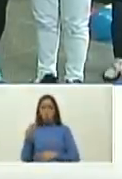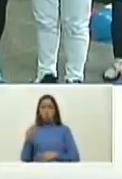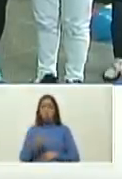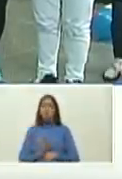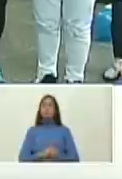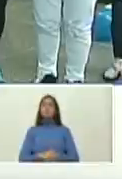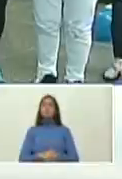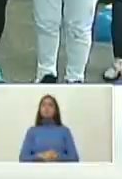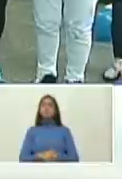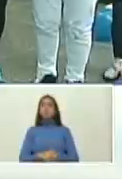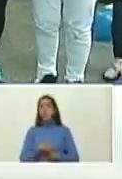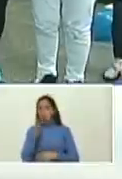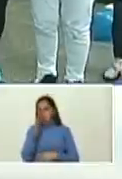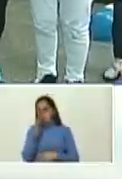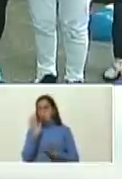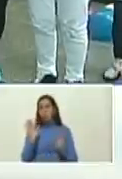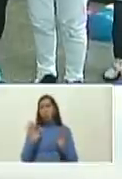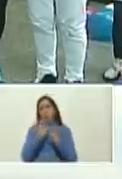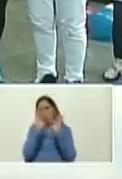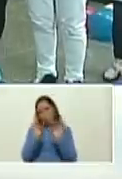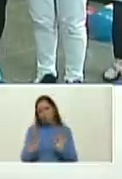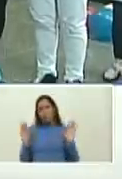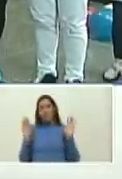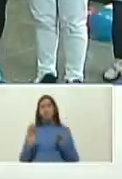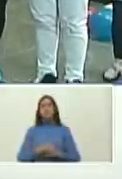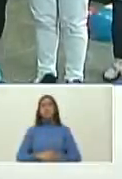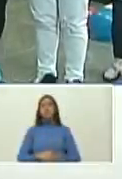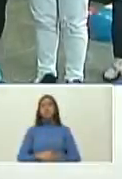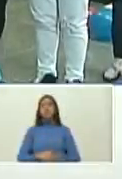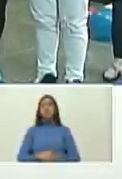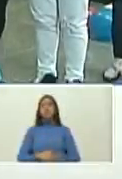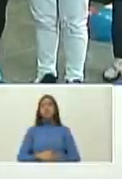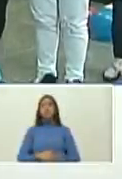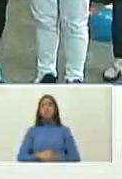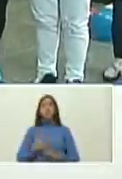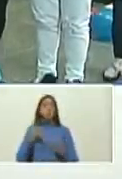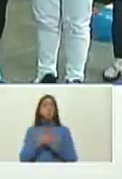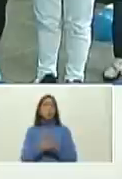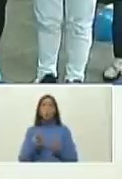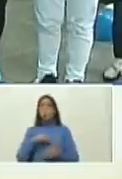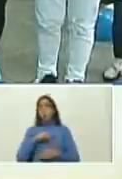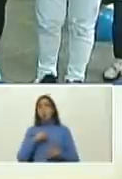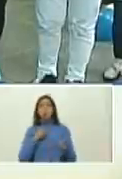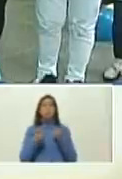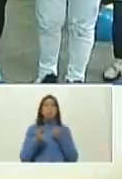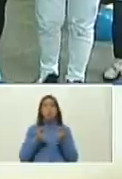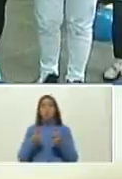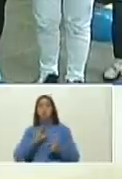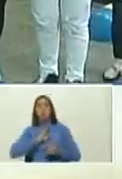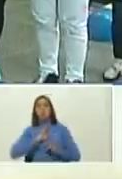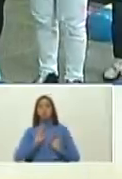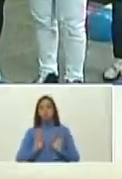perdonan burlistas muy burlistas a punto que tenemos que autocontrolarnos